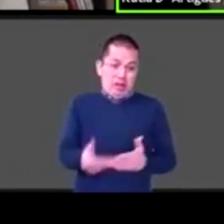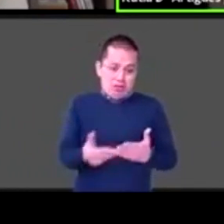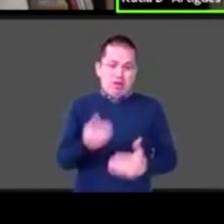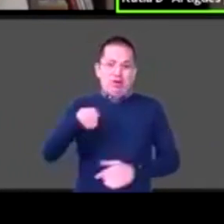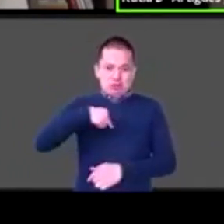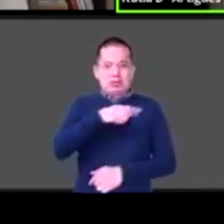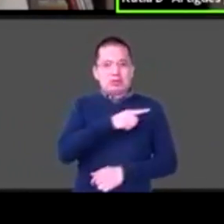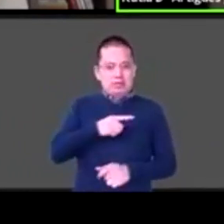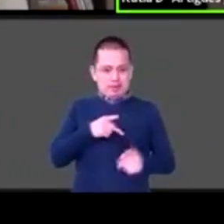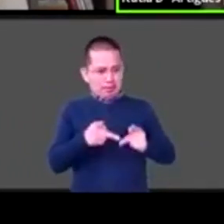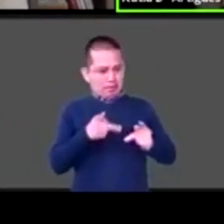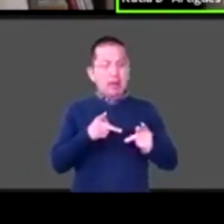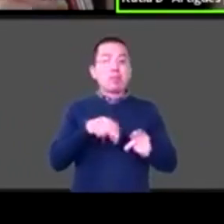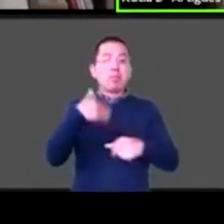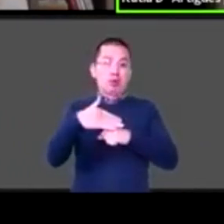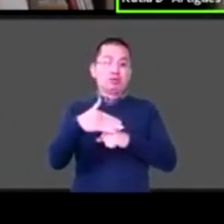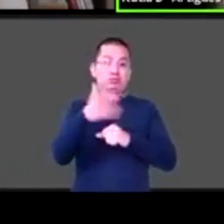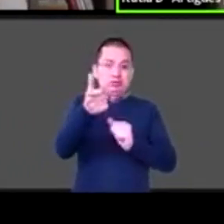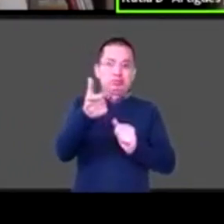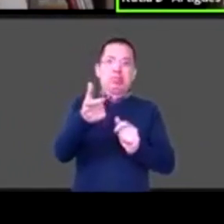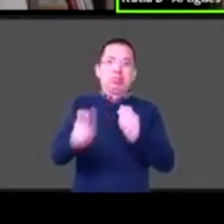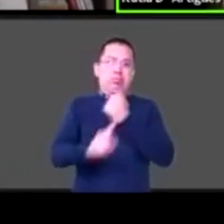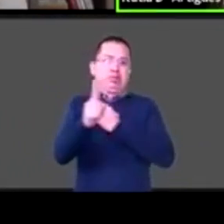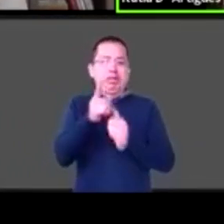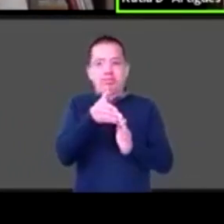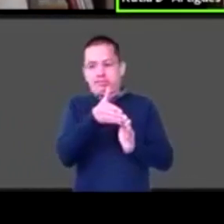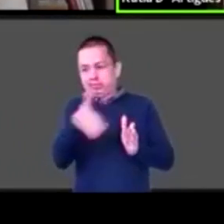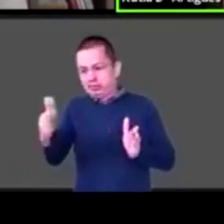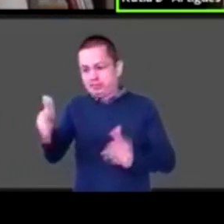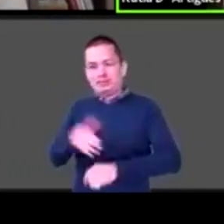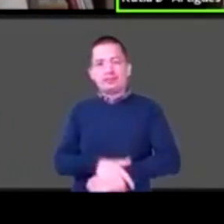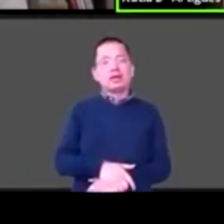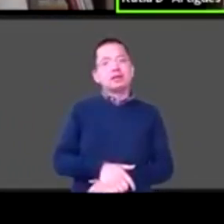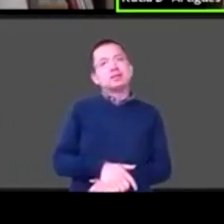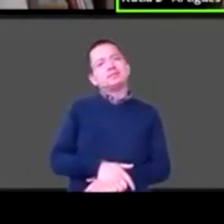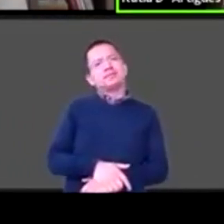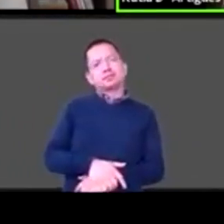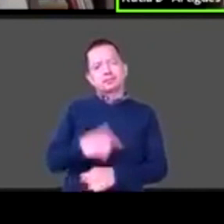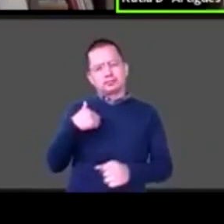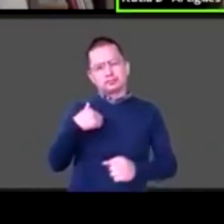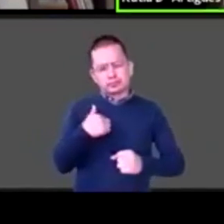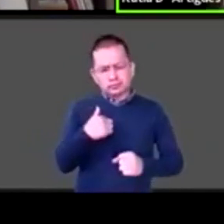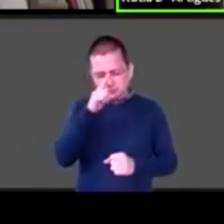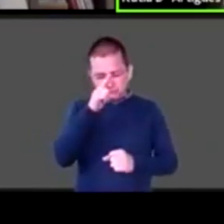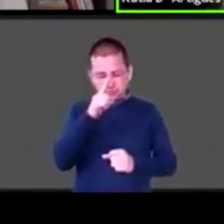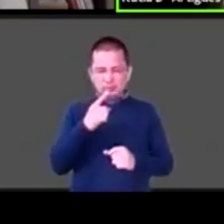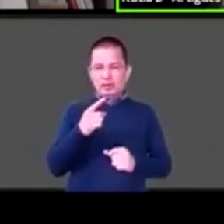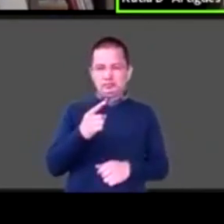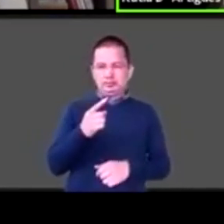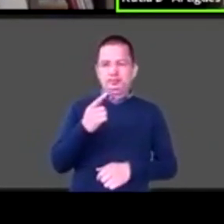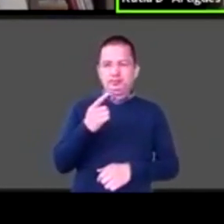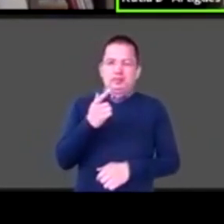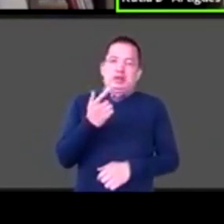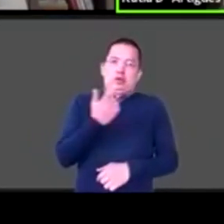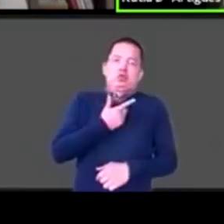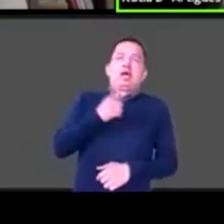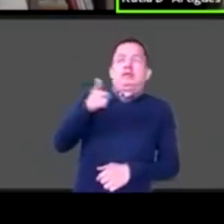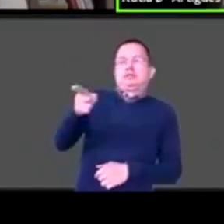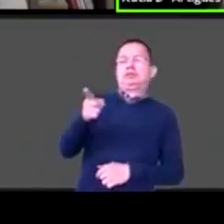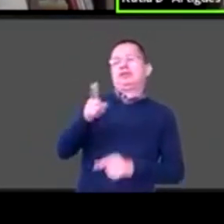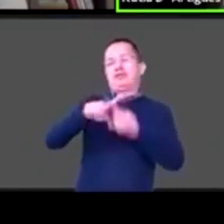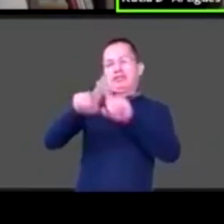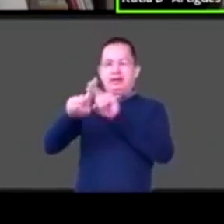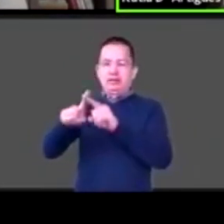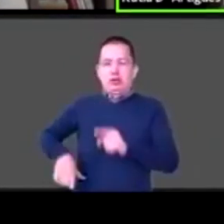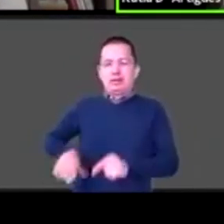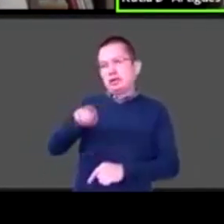me tranquiliza por ejemplo escuchar personas como de la Secretaría de Salud algunas ¿no? que como Ricardo Cortés que es uno